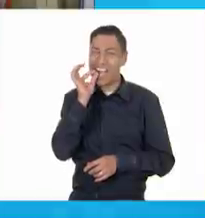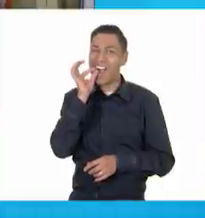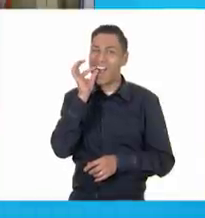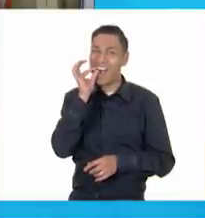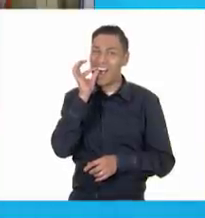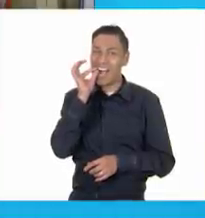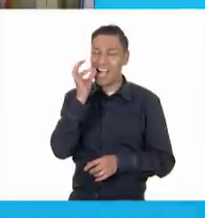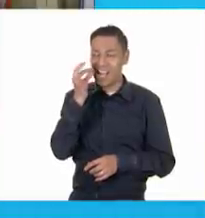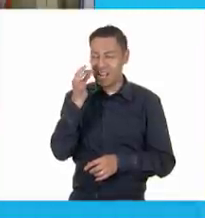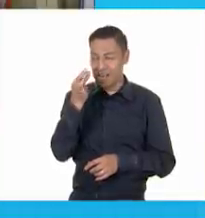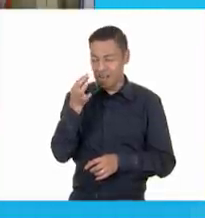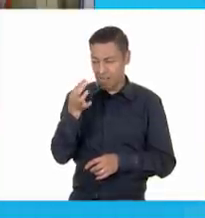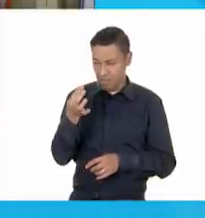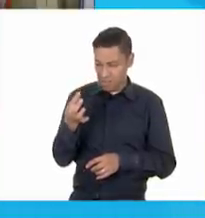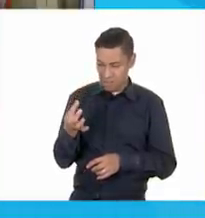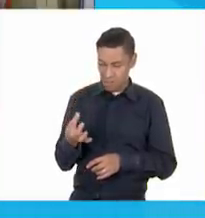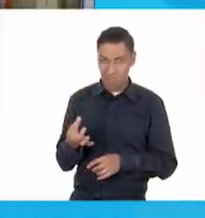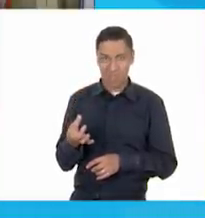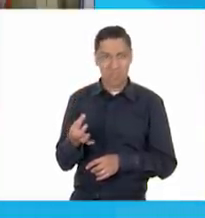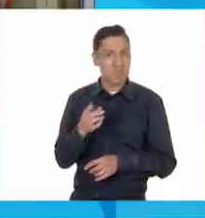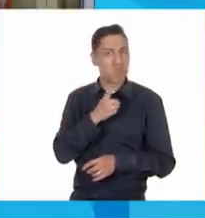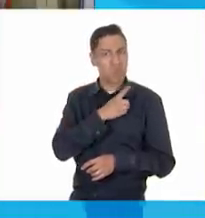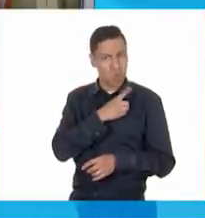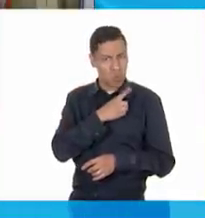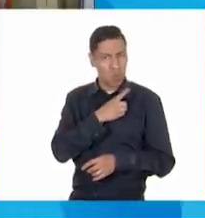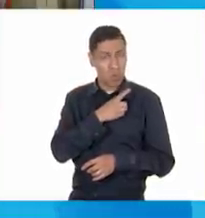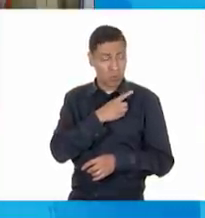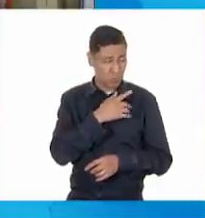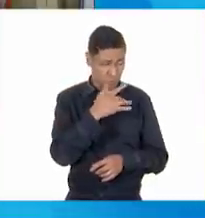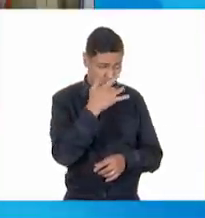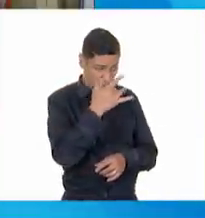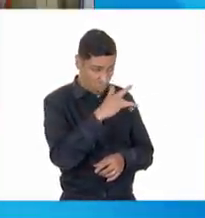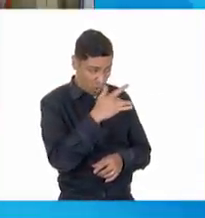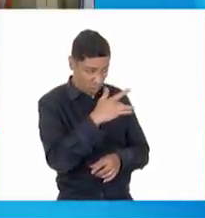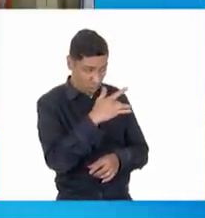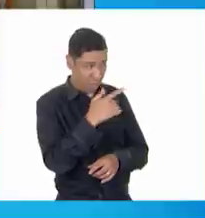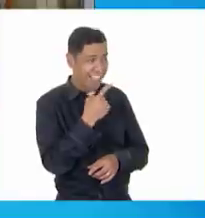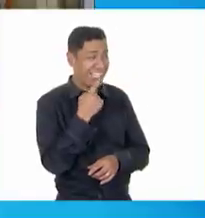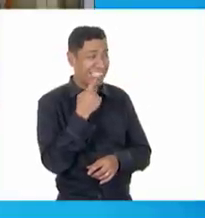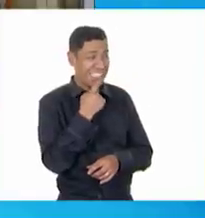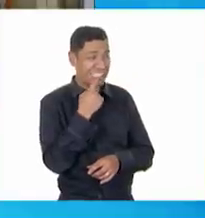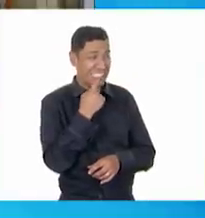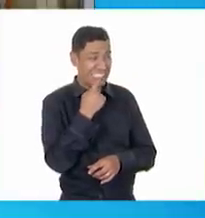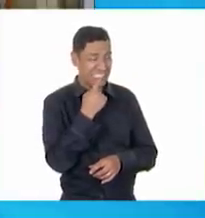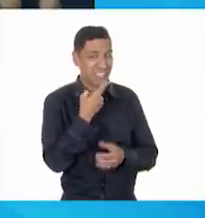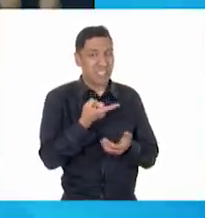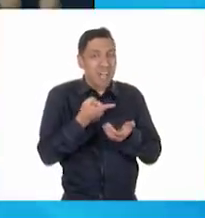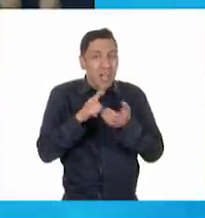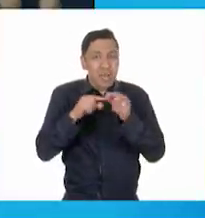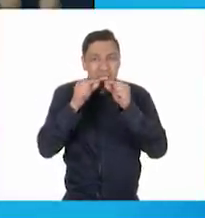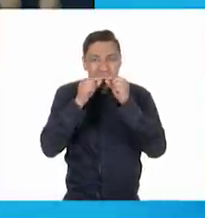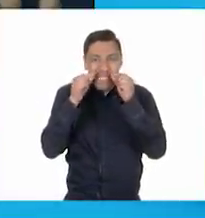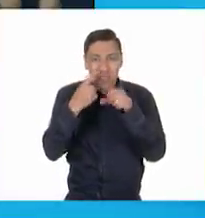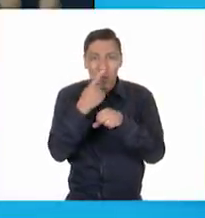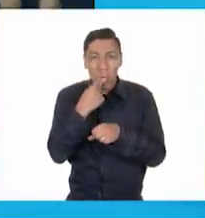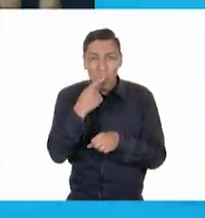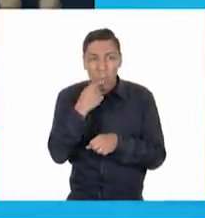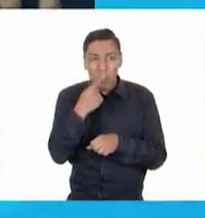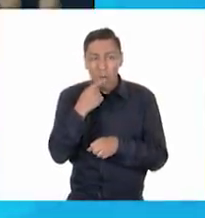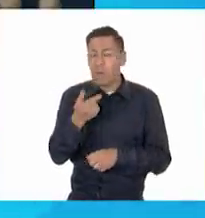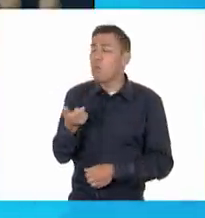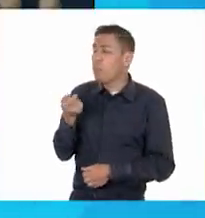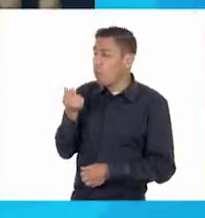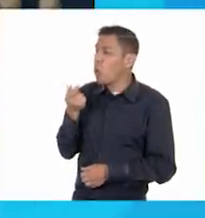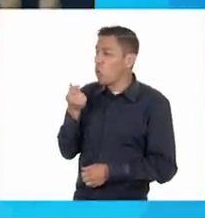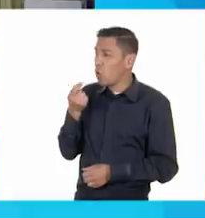del diente de leche desaparezca. Pero dime, ¿te duele el diente o la encía cuando mueves el diente flojo? ¡Ay! Sí, un